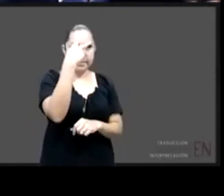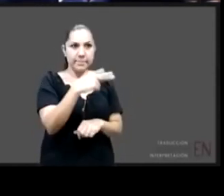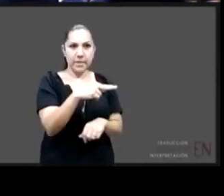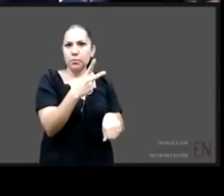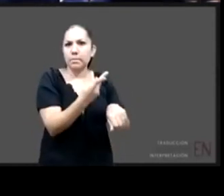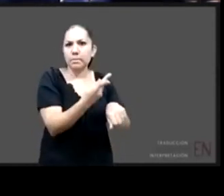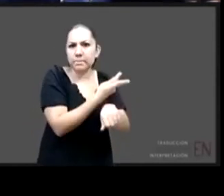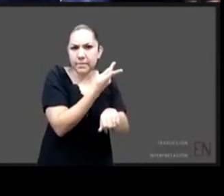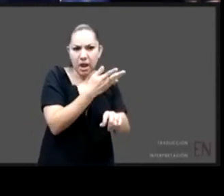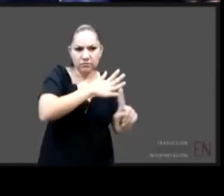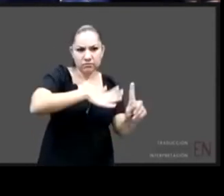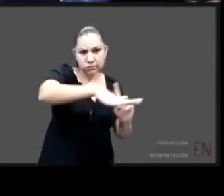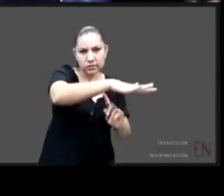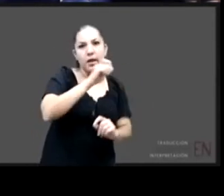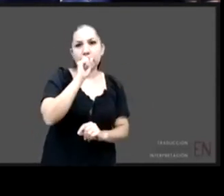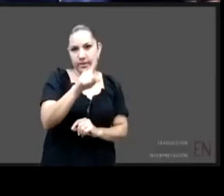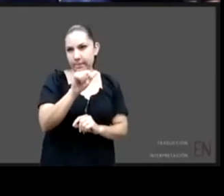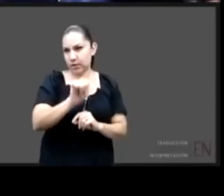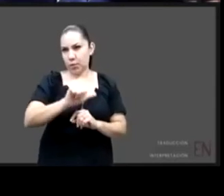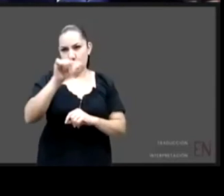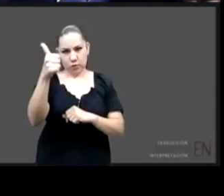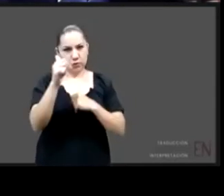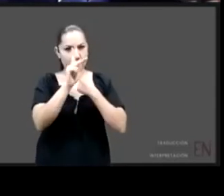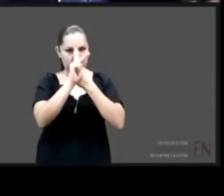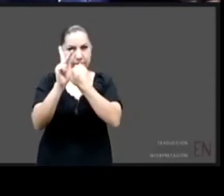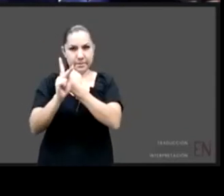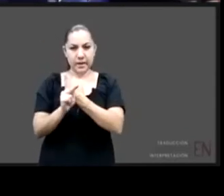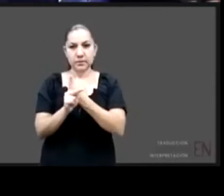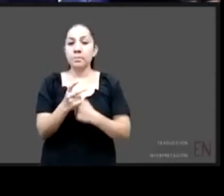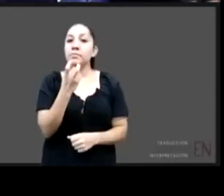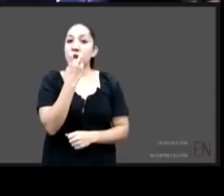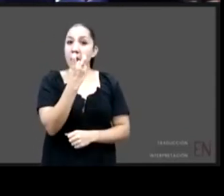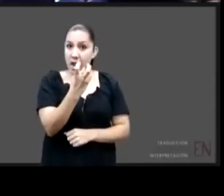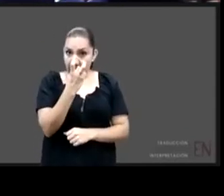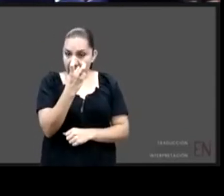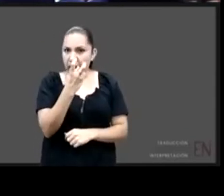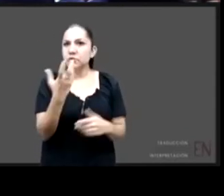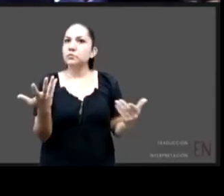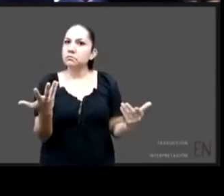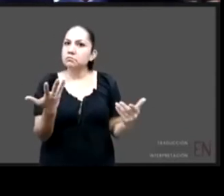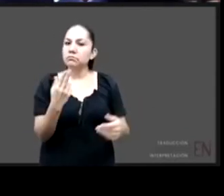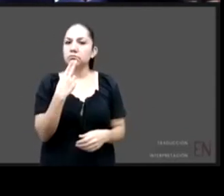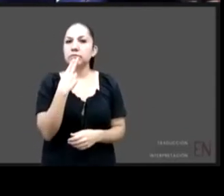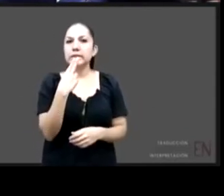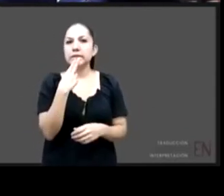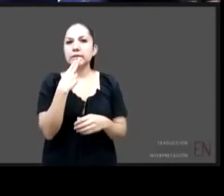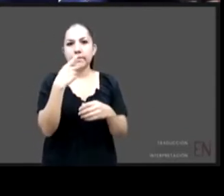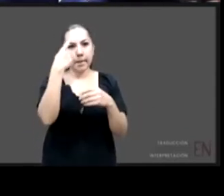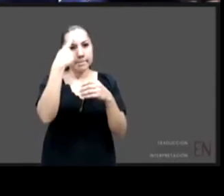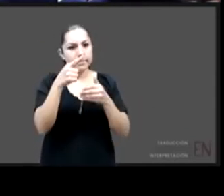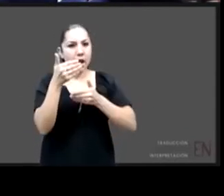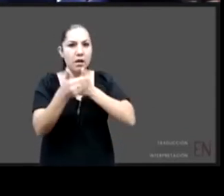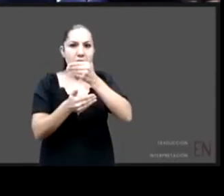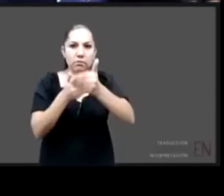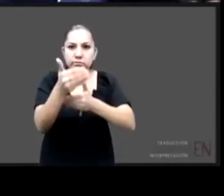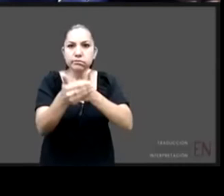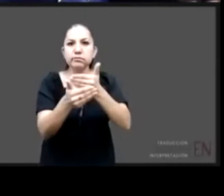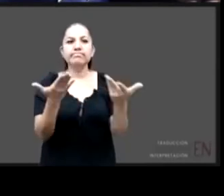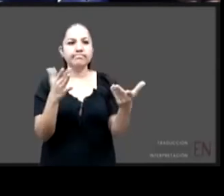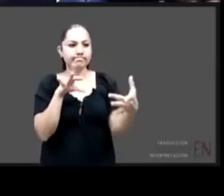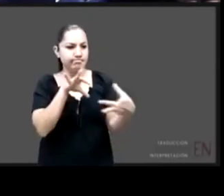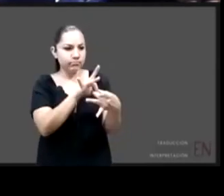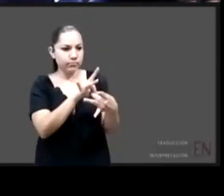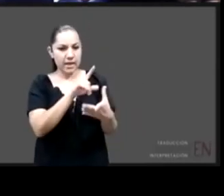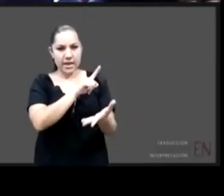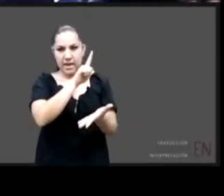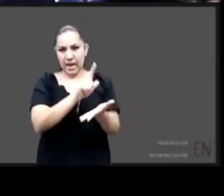Ha enriquecido esto la posibilidad de revisar cómo se está implementando la Ley General de Derechos,